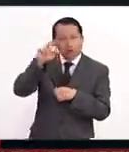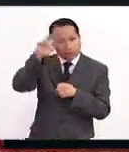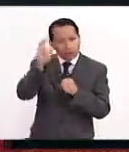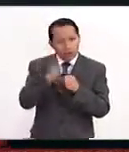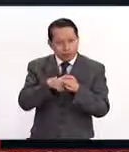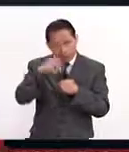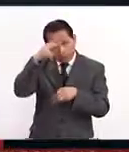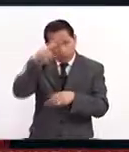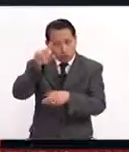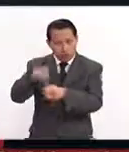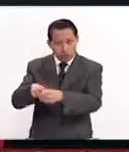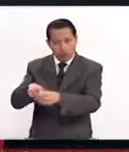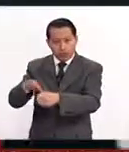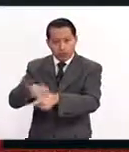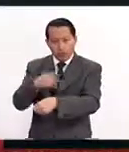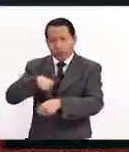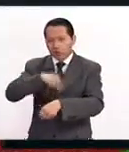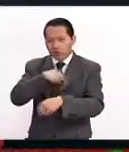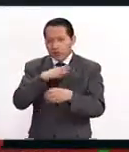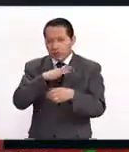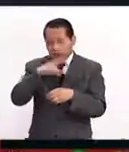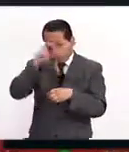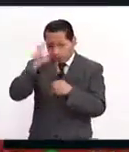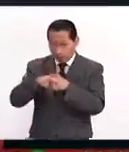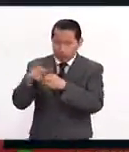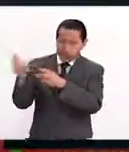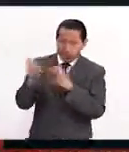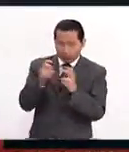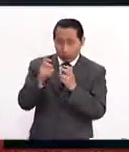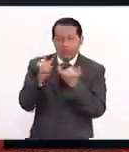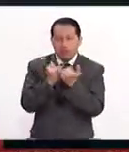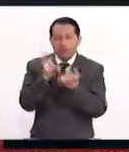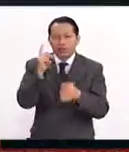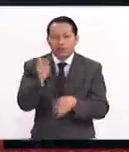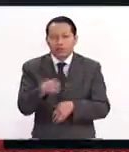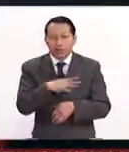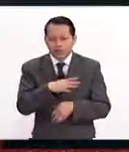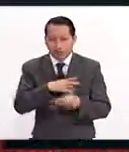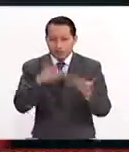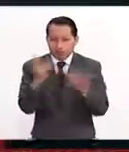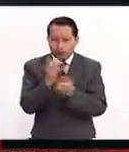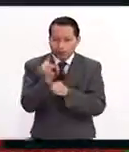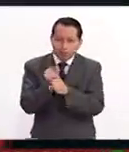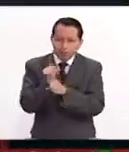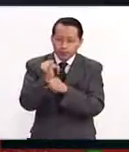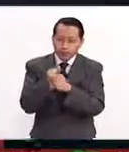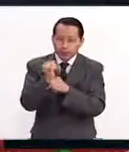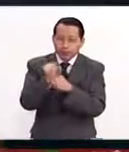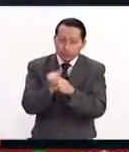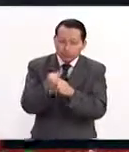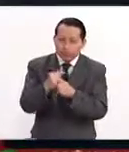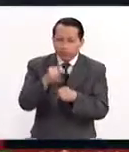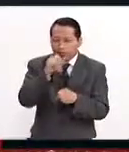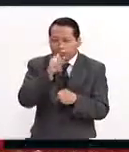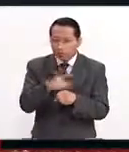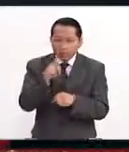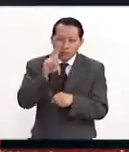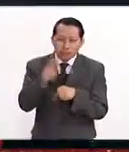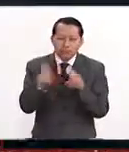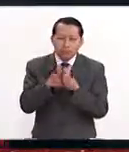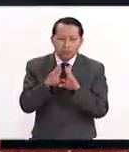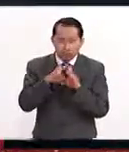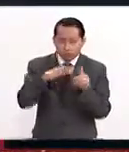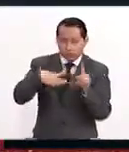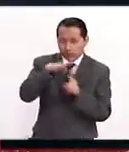pertenece México, porque nosotros tenemos el modelo europeo de foniatría, en donde hemos hecho estudios de investigación, donde se ve que el ambiente